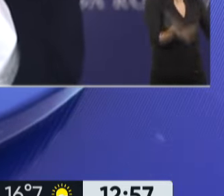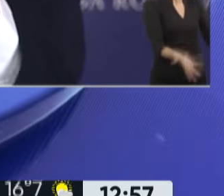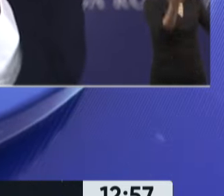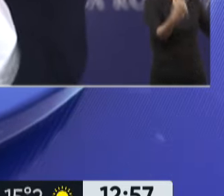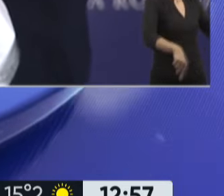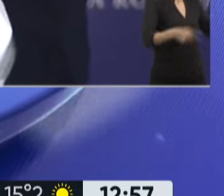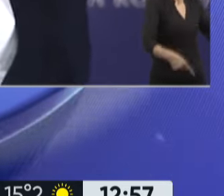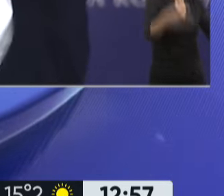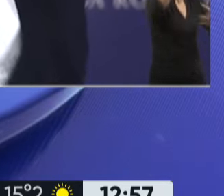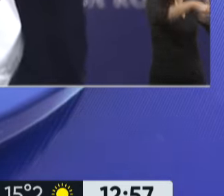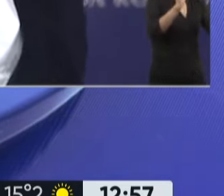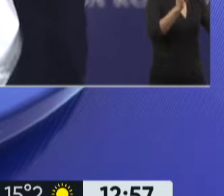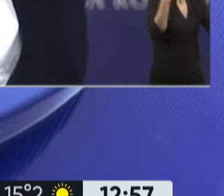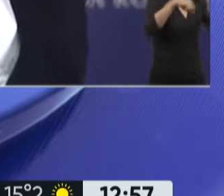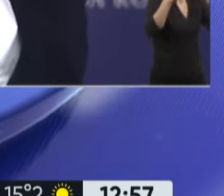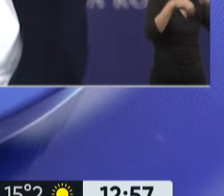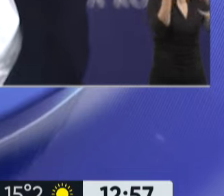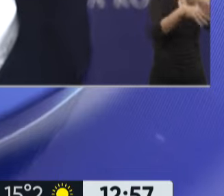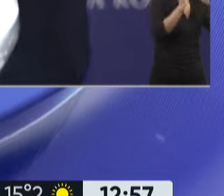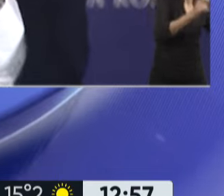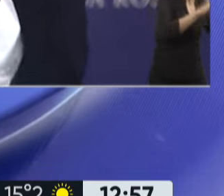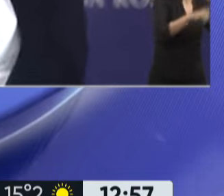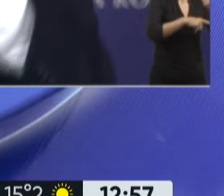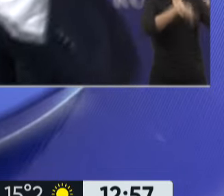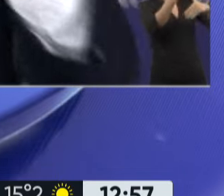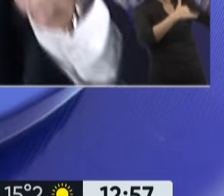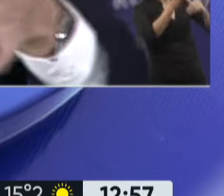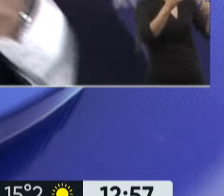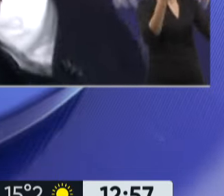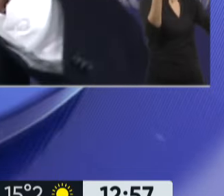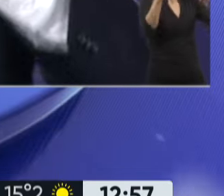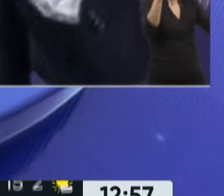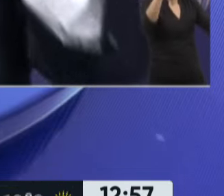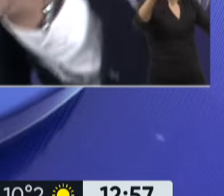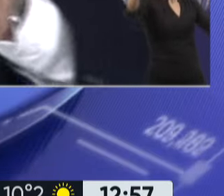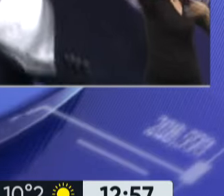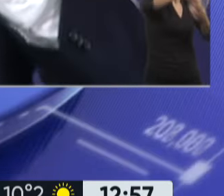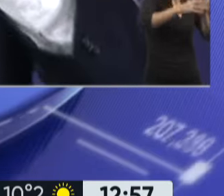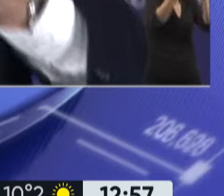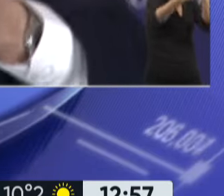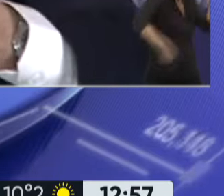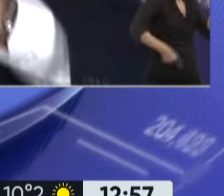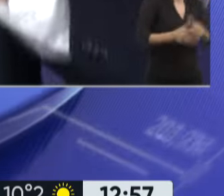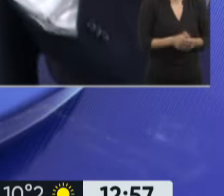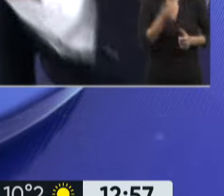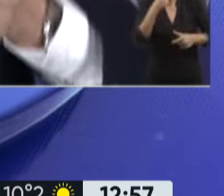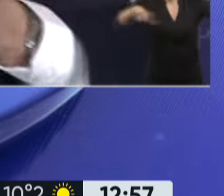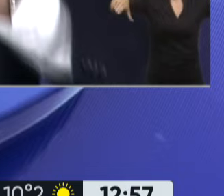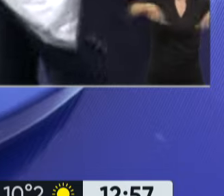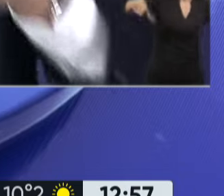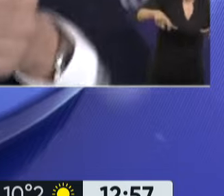en juveniles, en estructuras, en otros deportes que tienen los clubes, futsal,